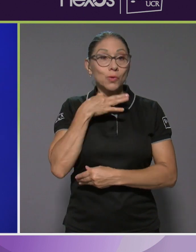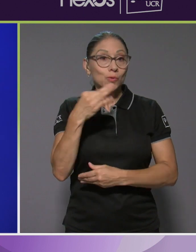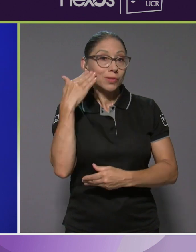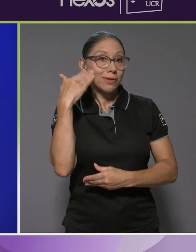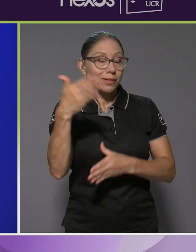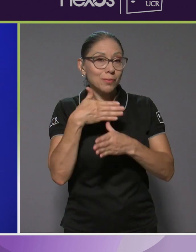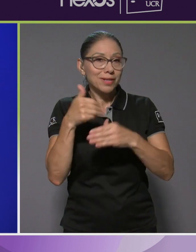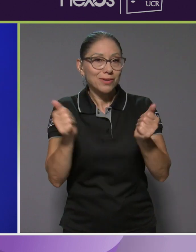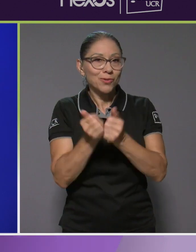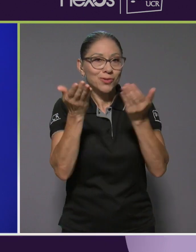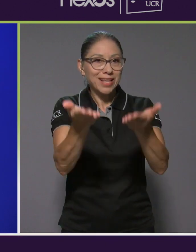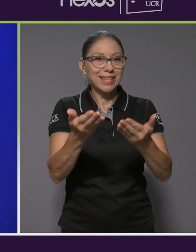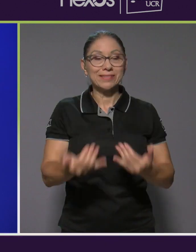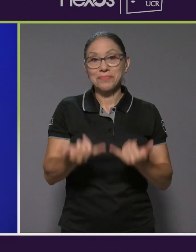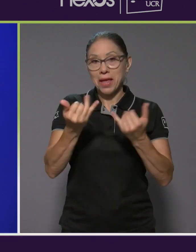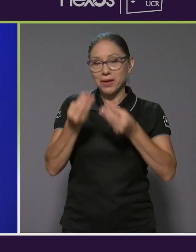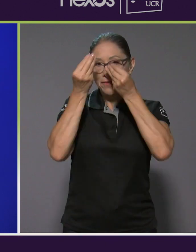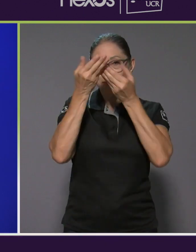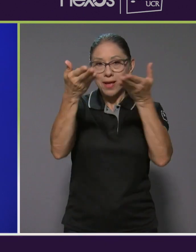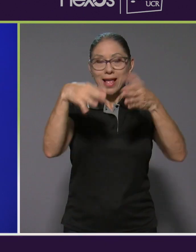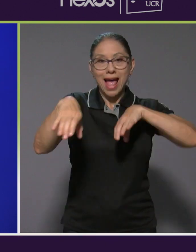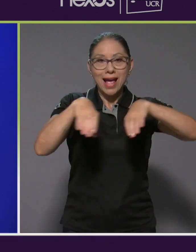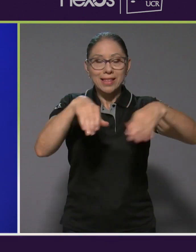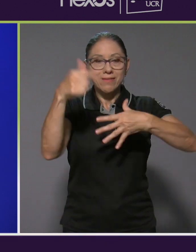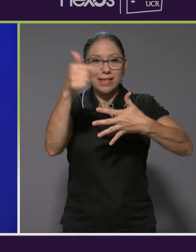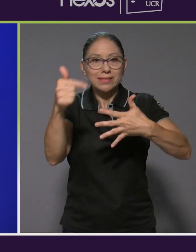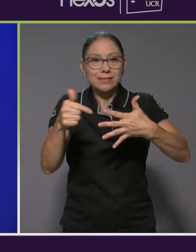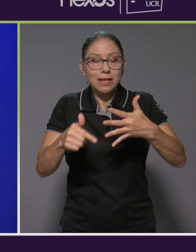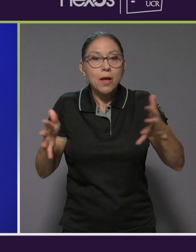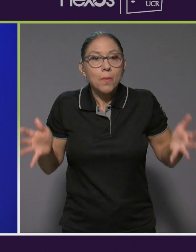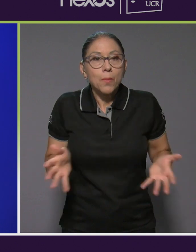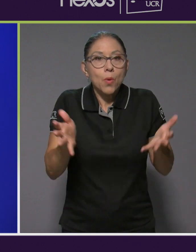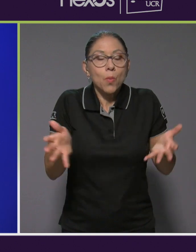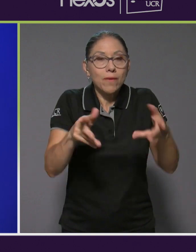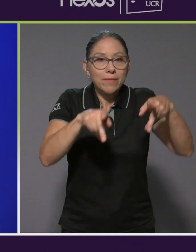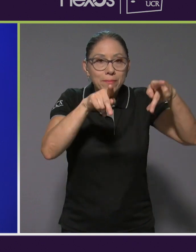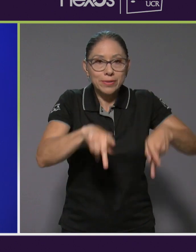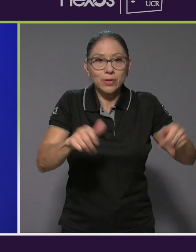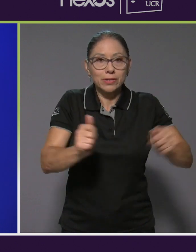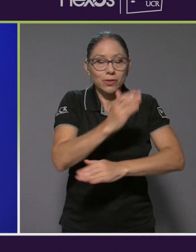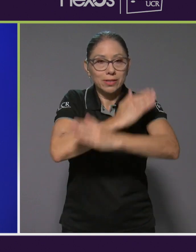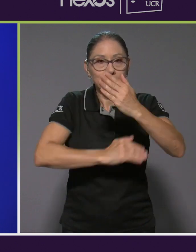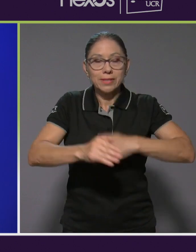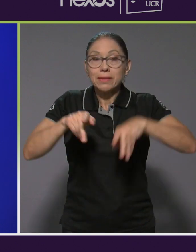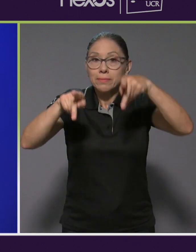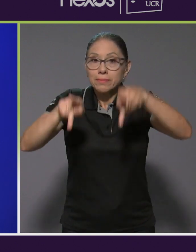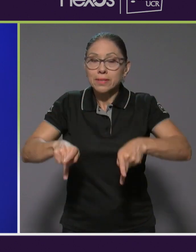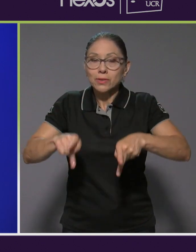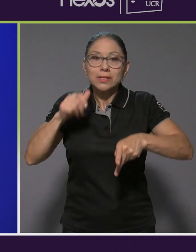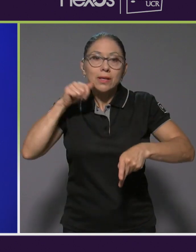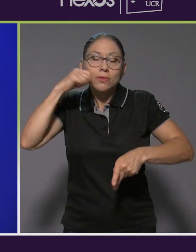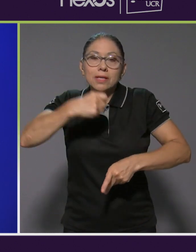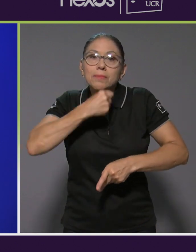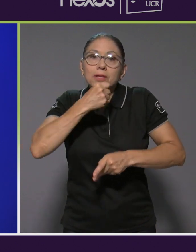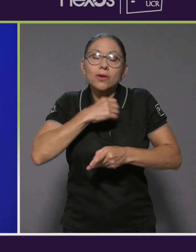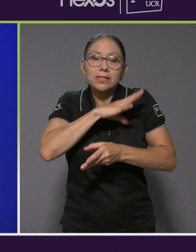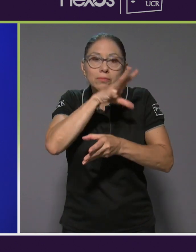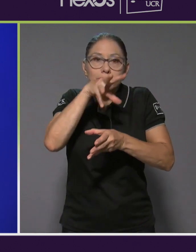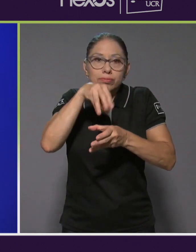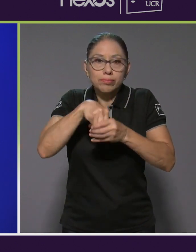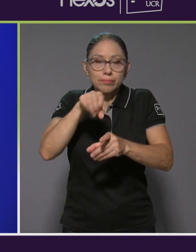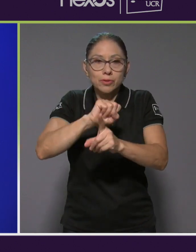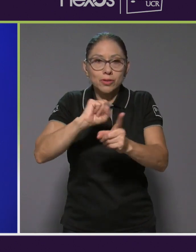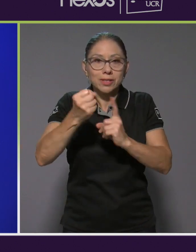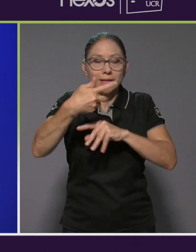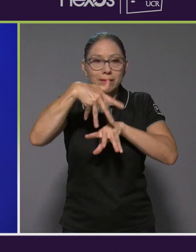En este segmento les informamos sobre actividades que promueven la inclusión de personas con discapacidad y personas adultas mayores.